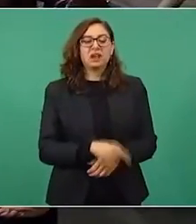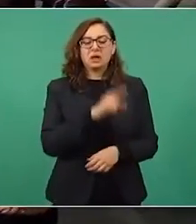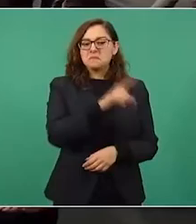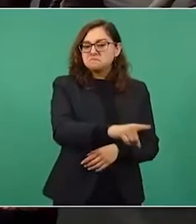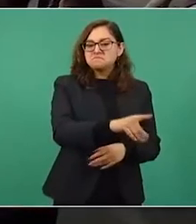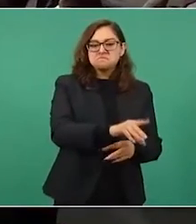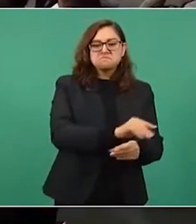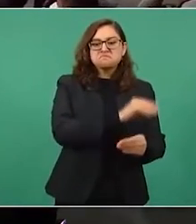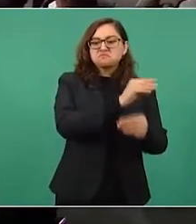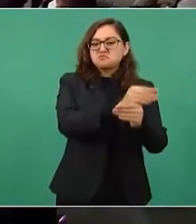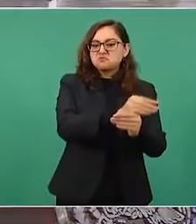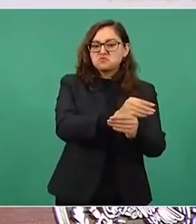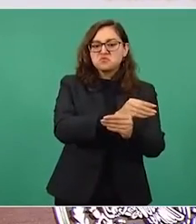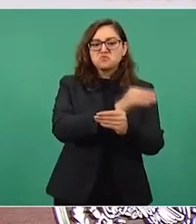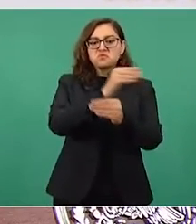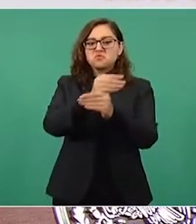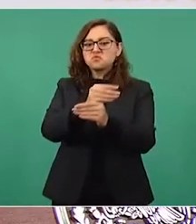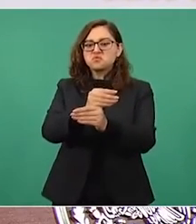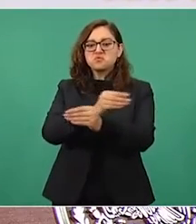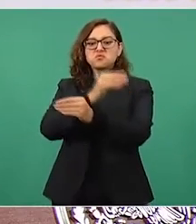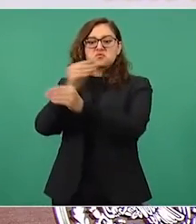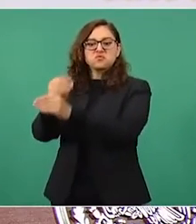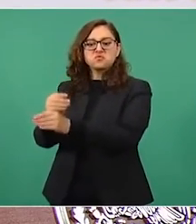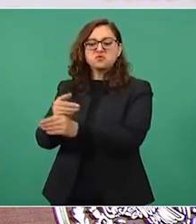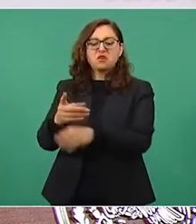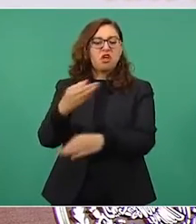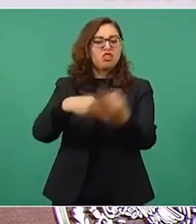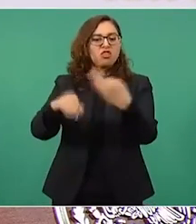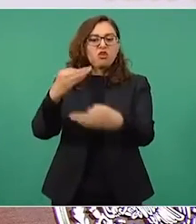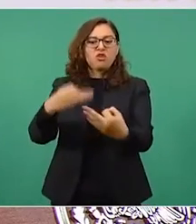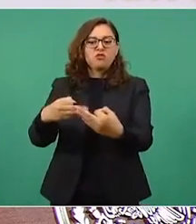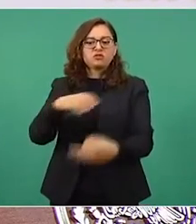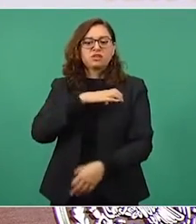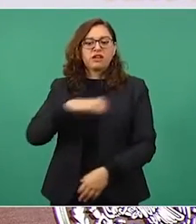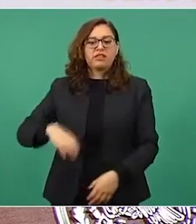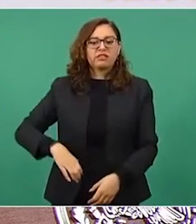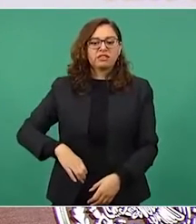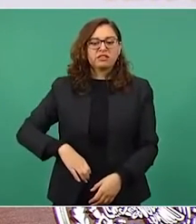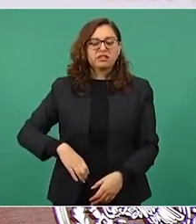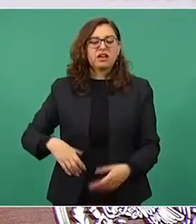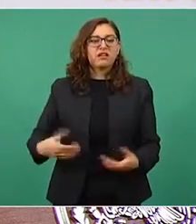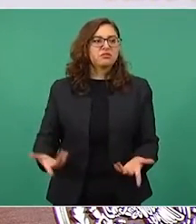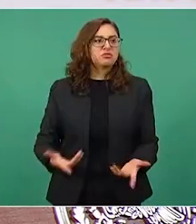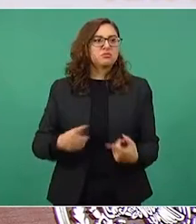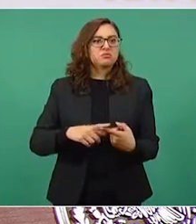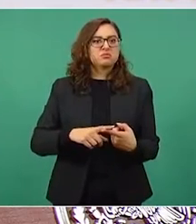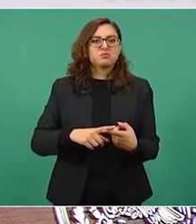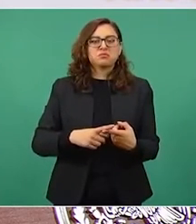besó a Josefina, a Peña